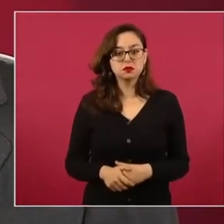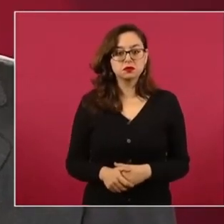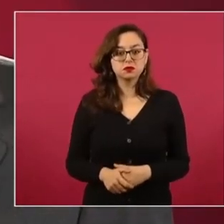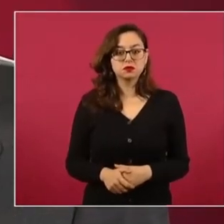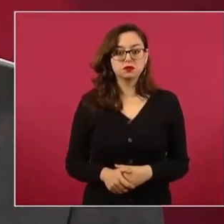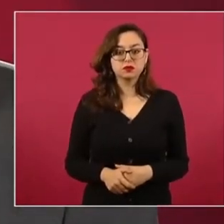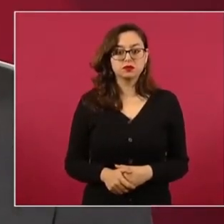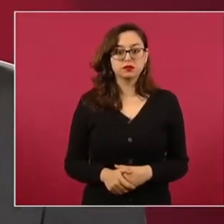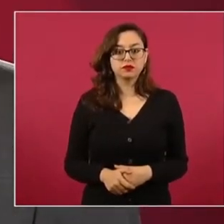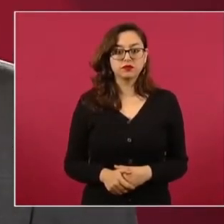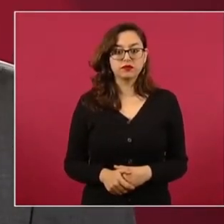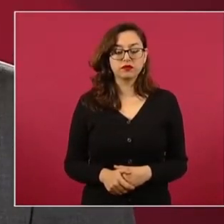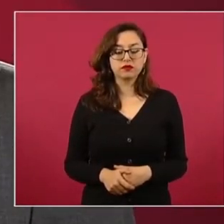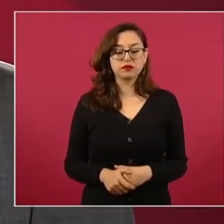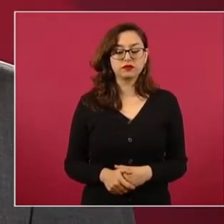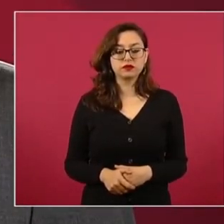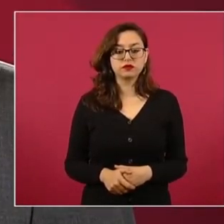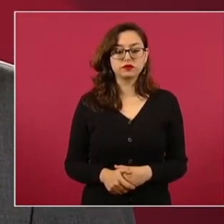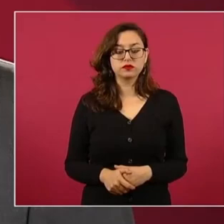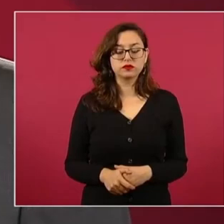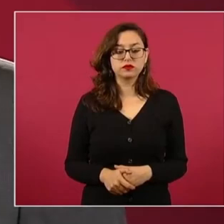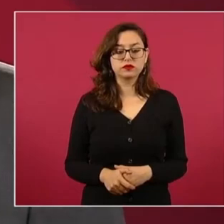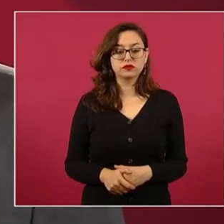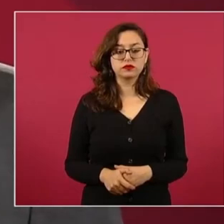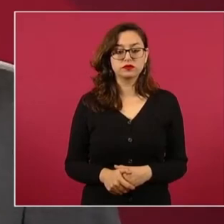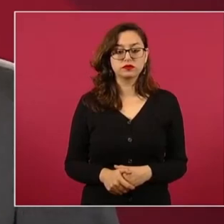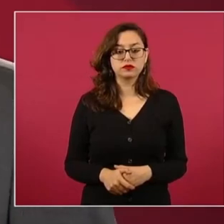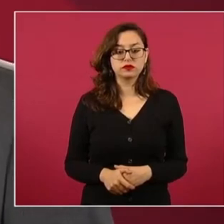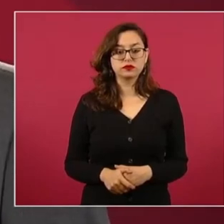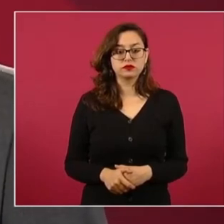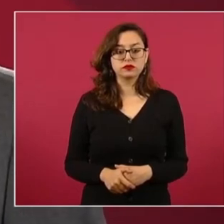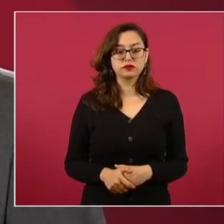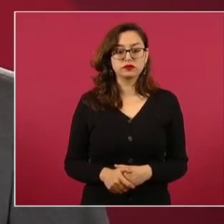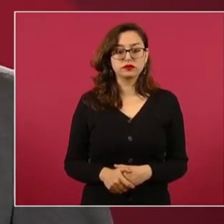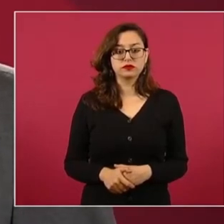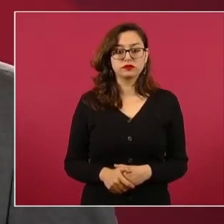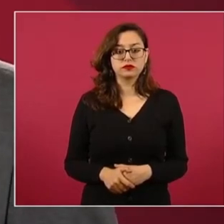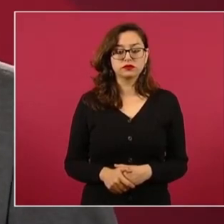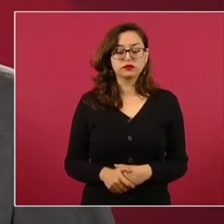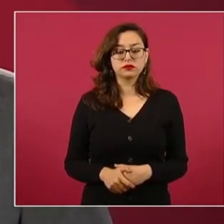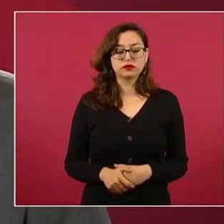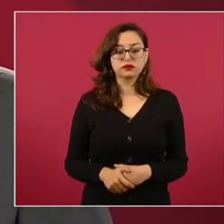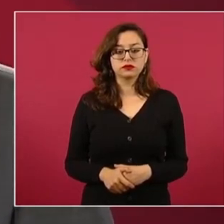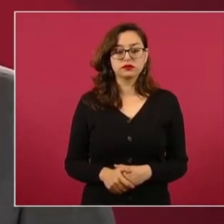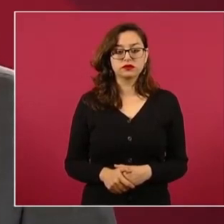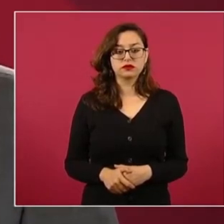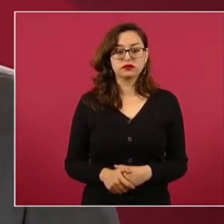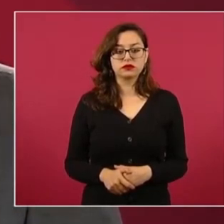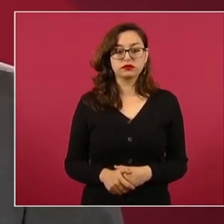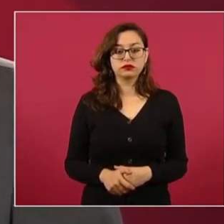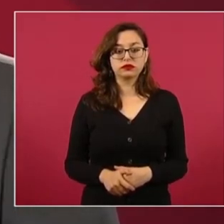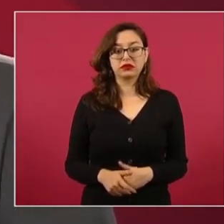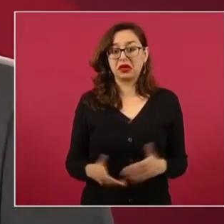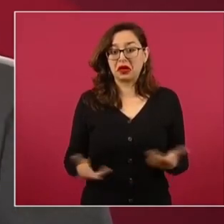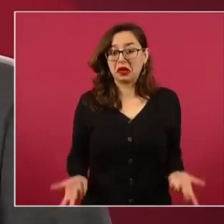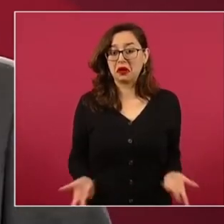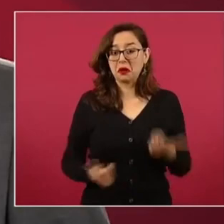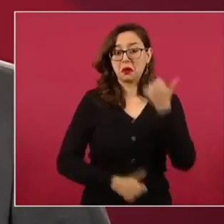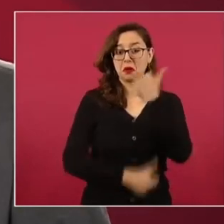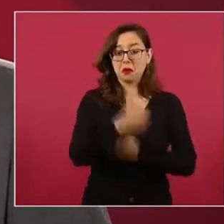Y también cuando se habla de que no hay piso parejo,